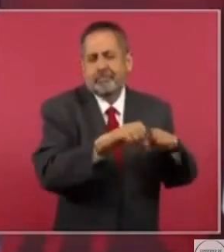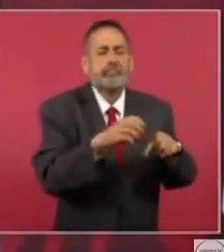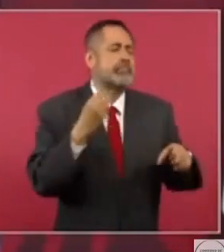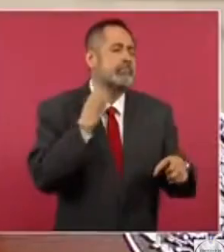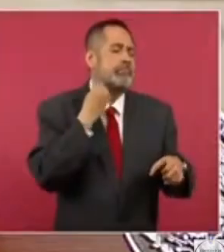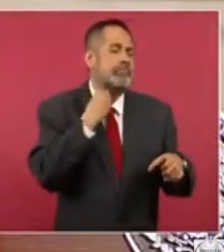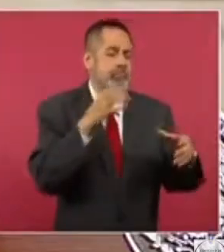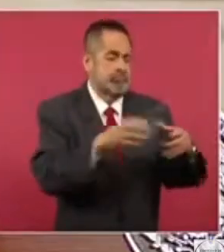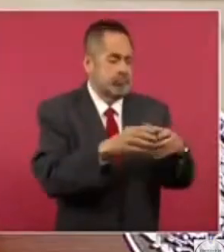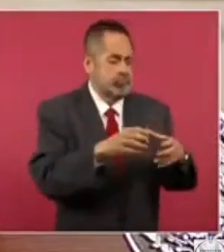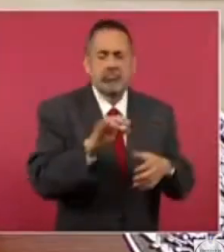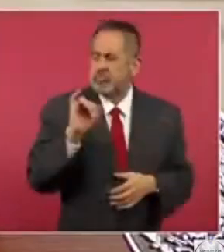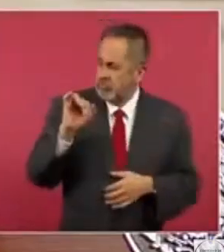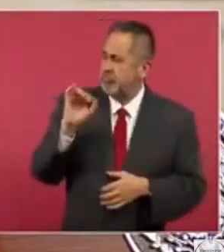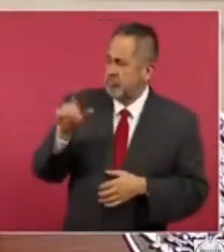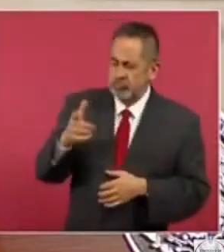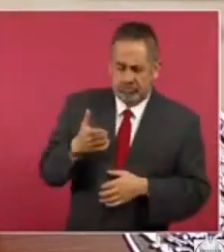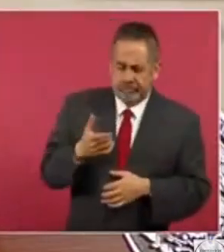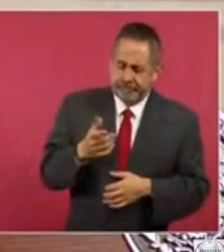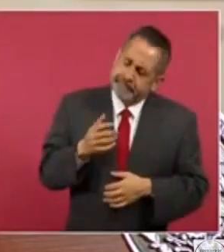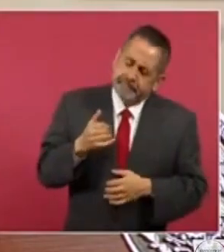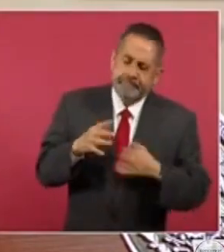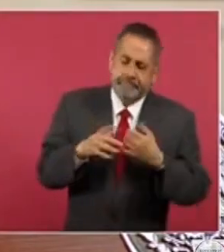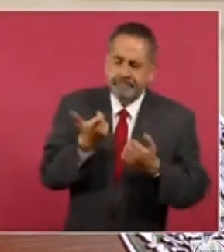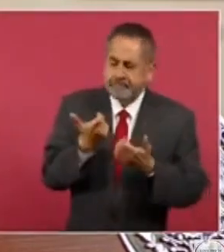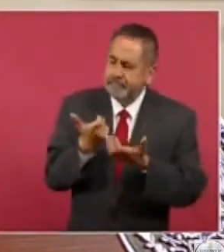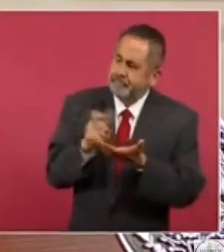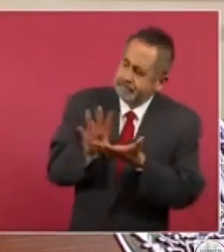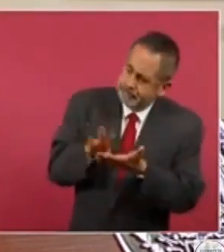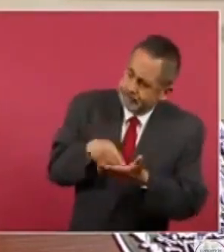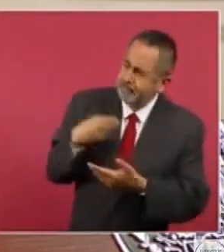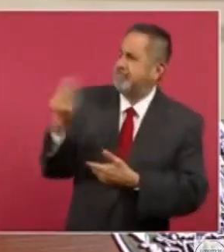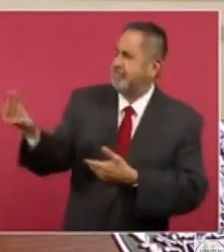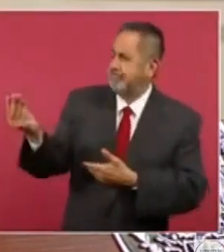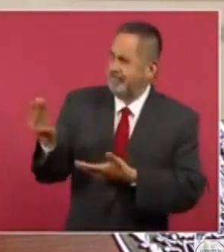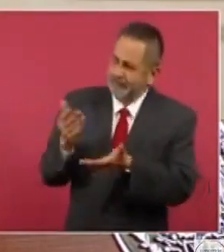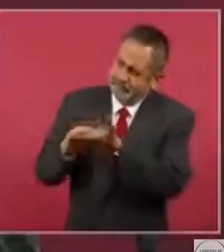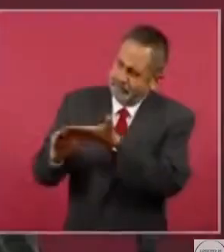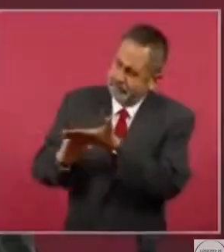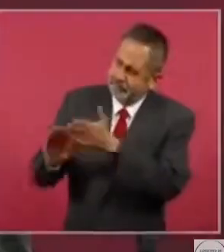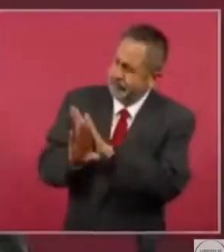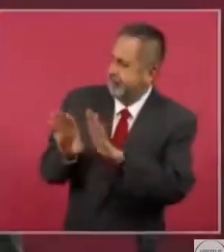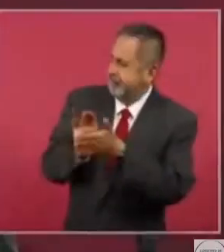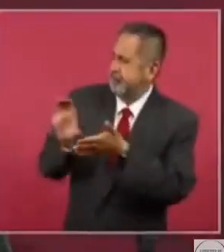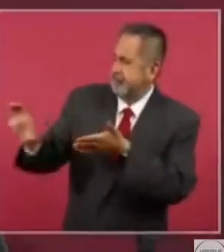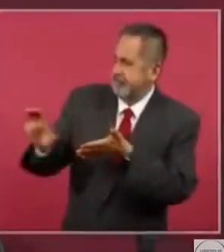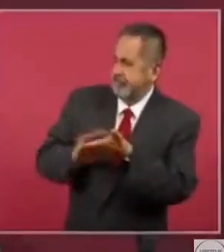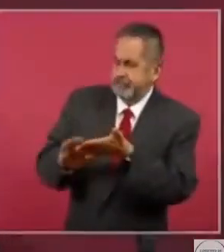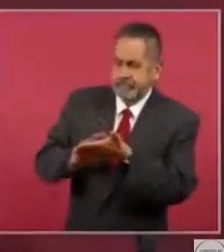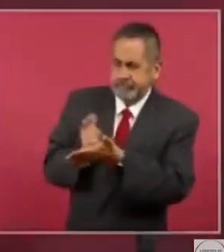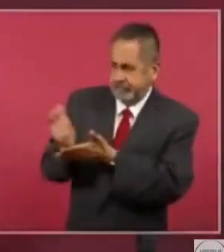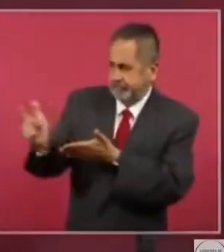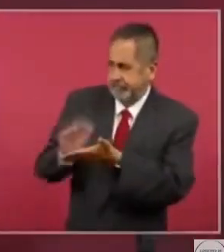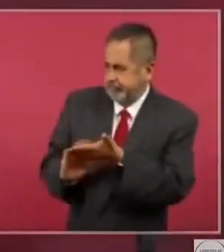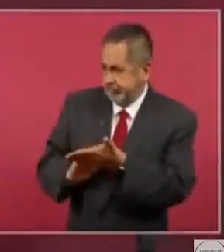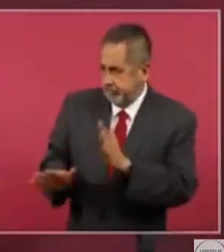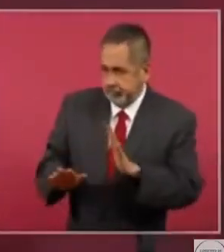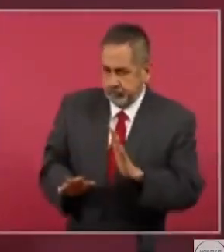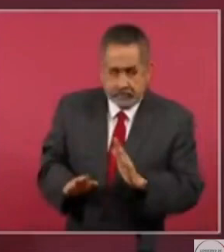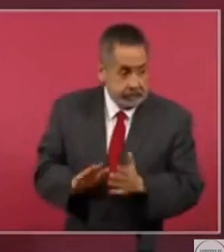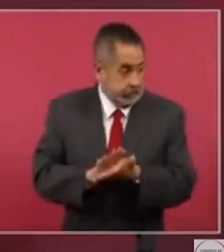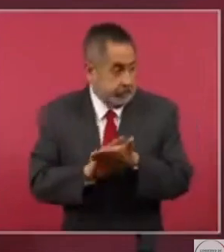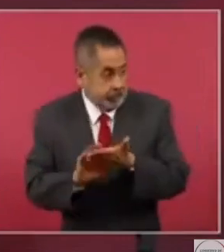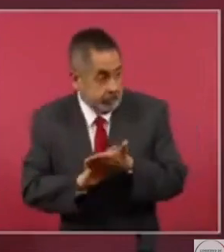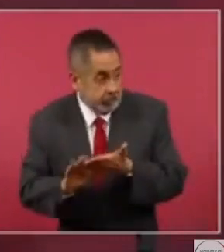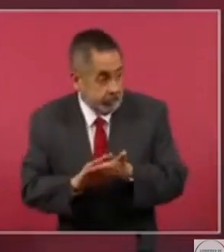en la reparación del daño, pues sí, hay posibilidad de que